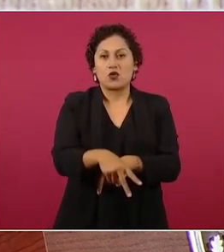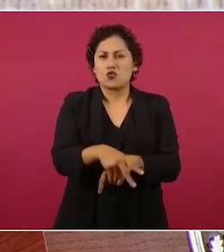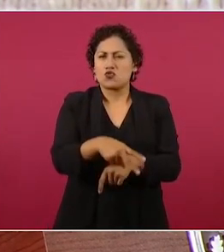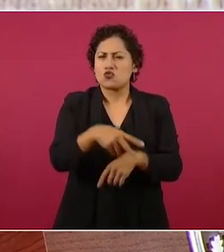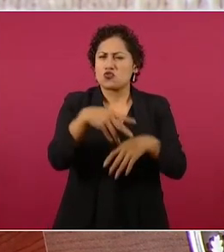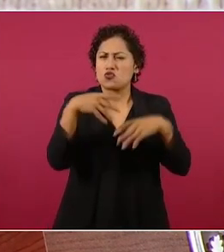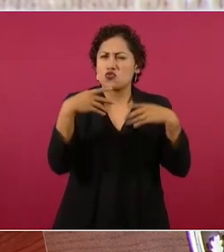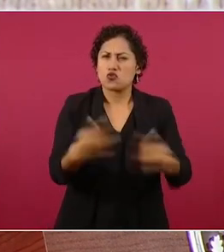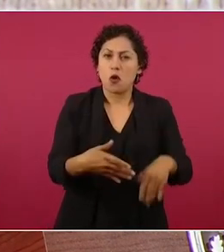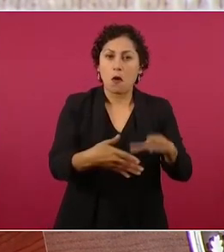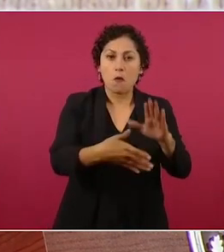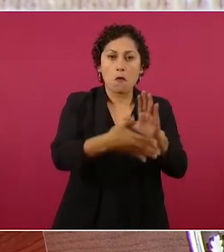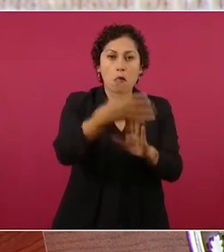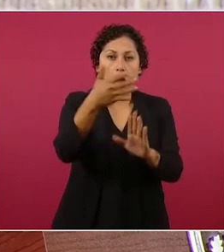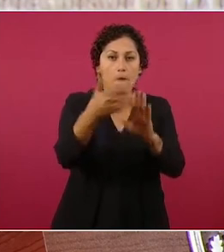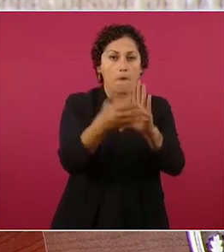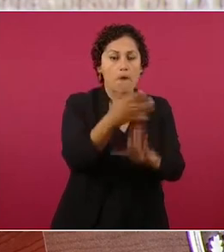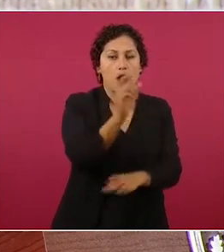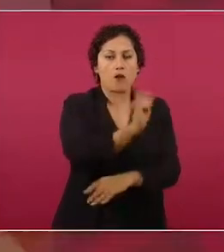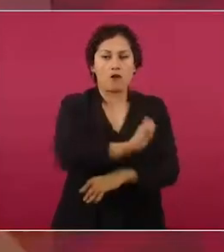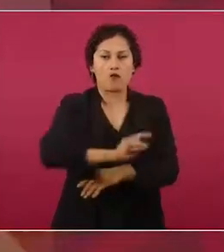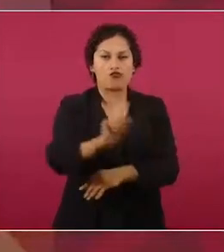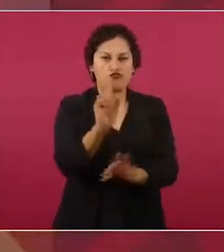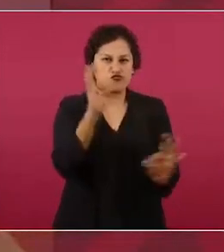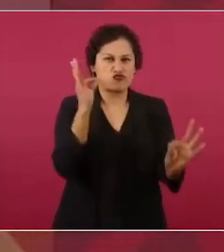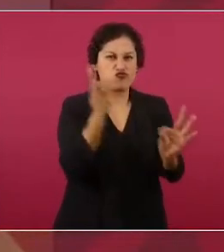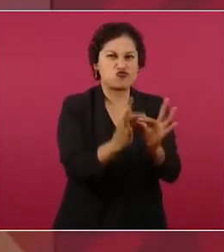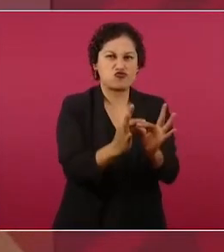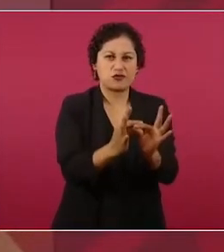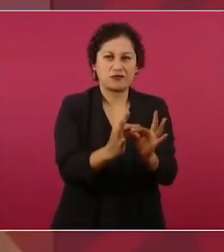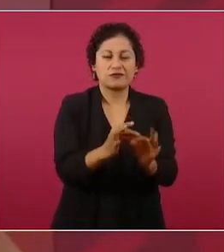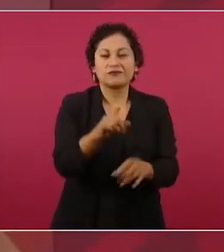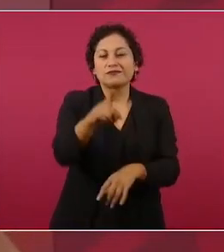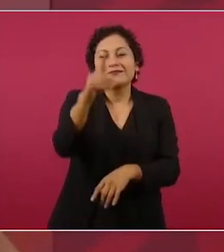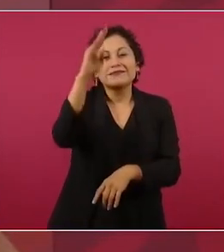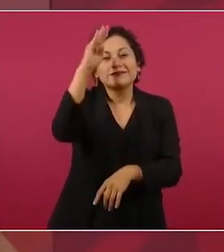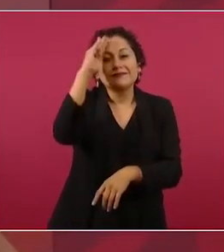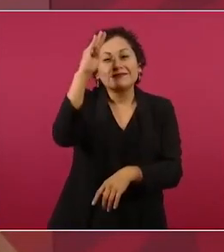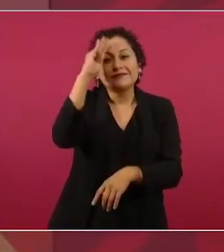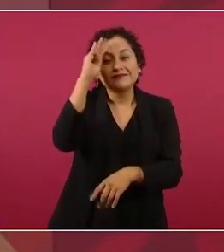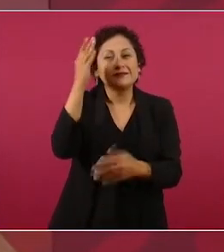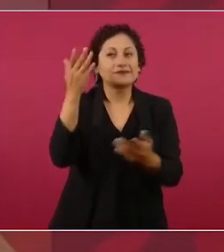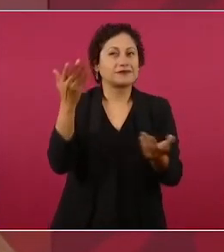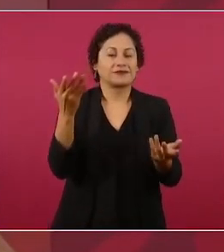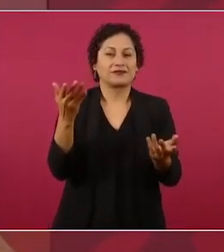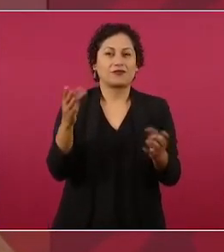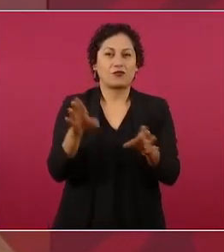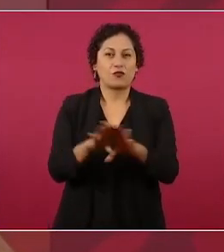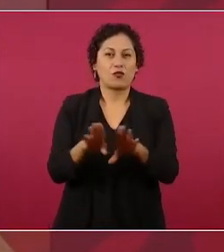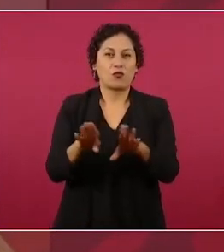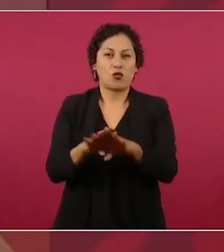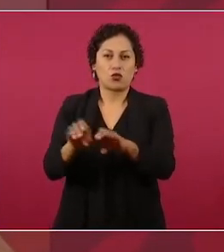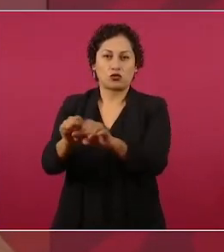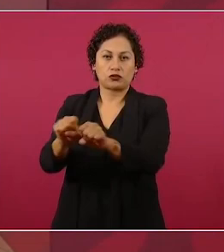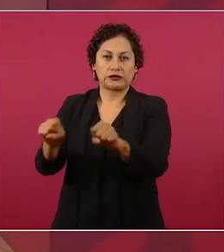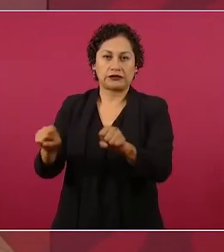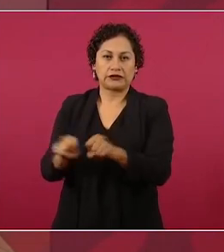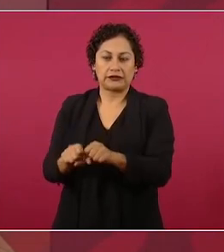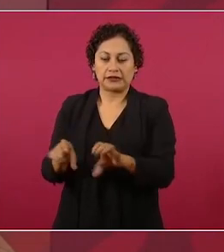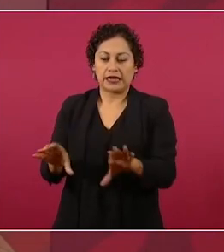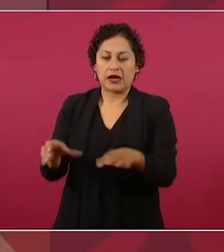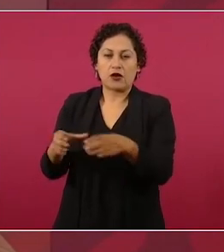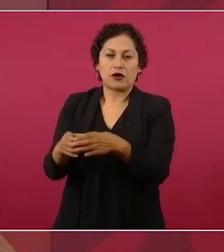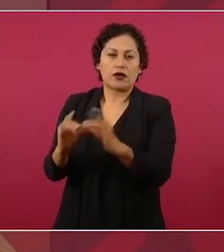no son las aulas casi